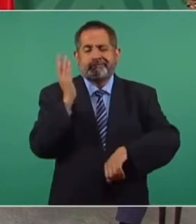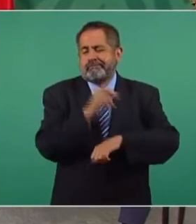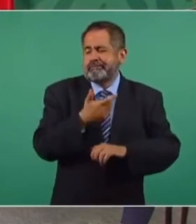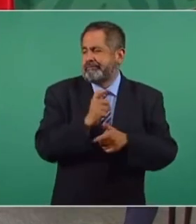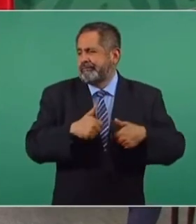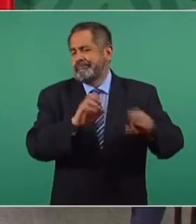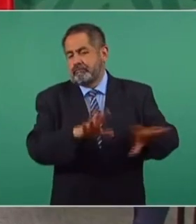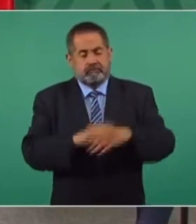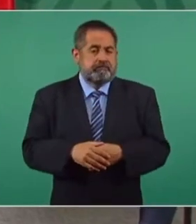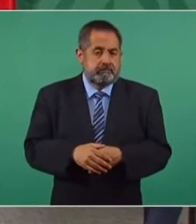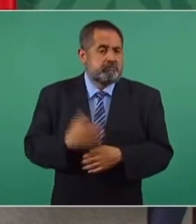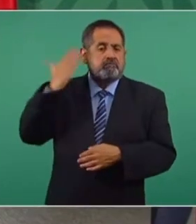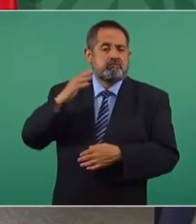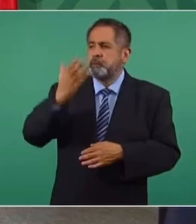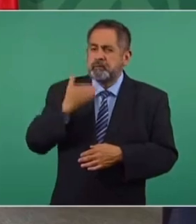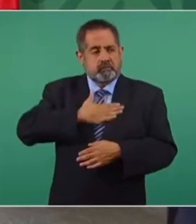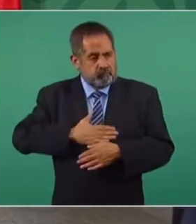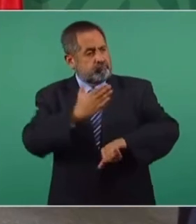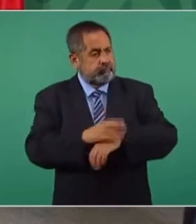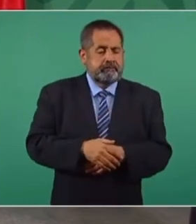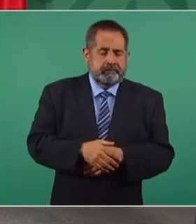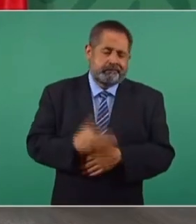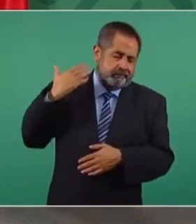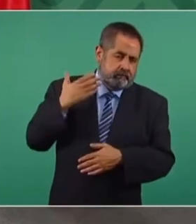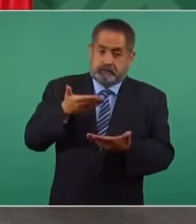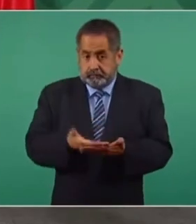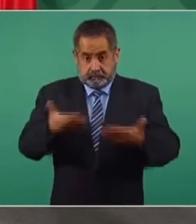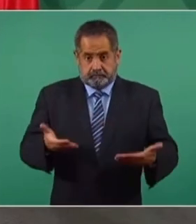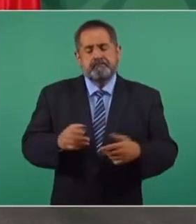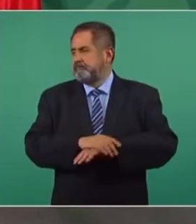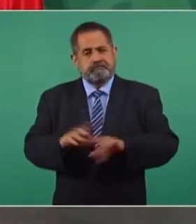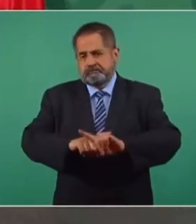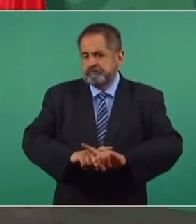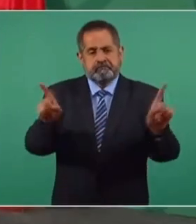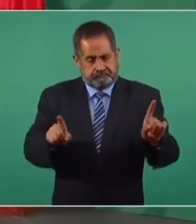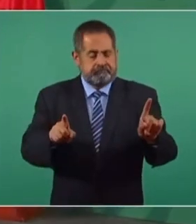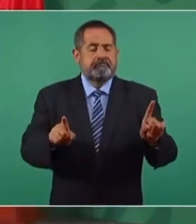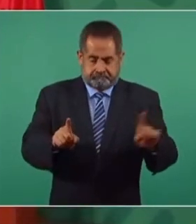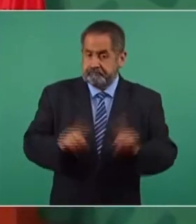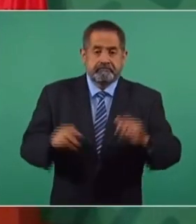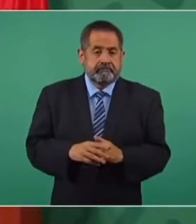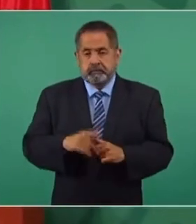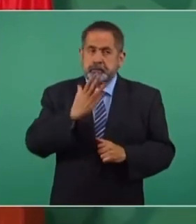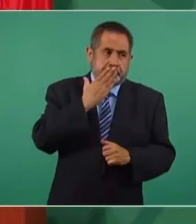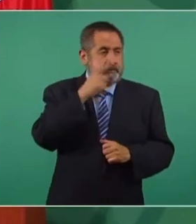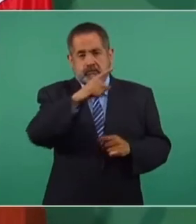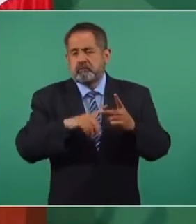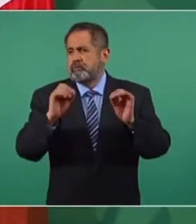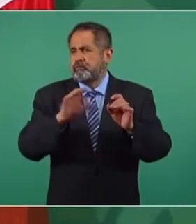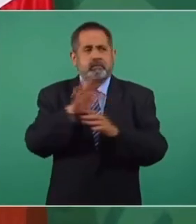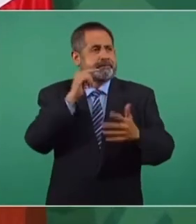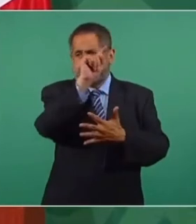impunidad. Nunca se hacía justicia. Ahora es diferente. En Sonora o en